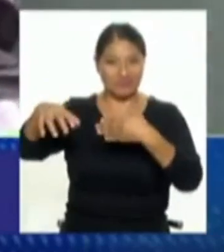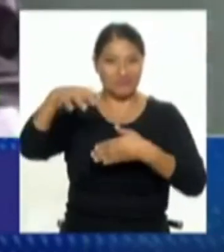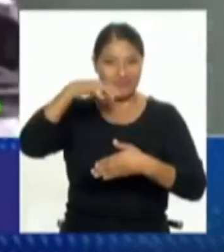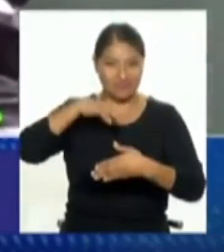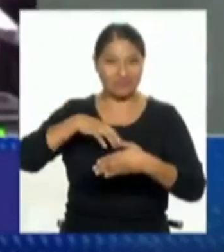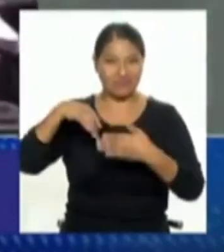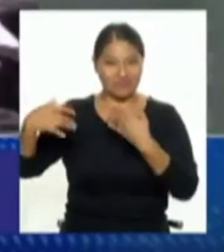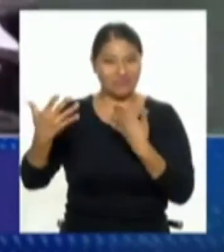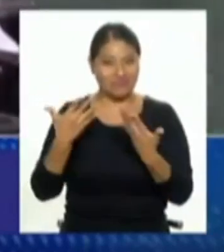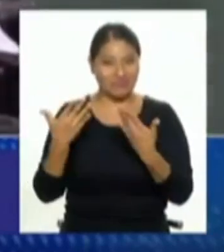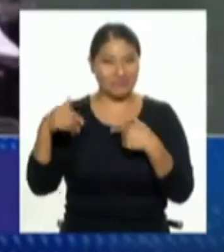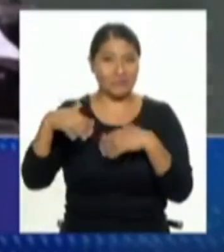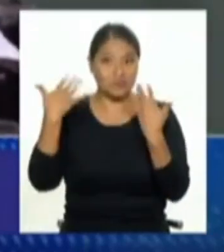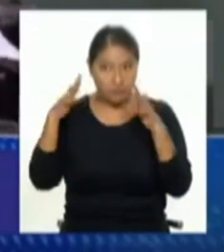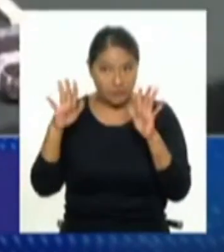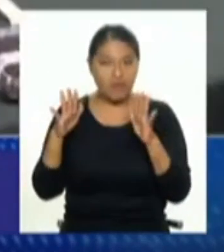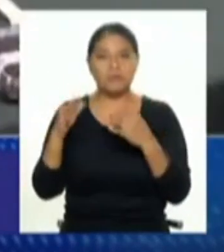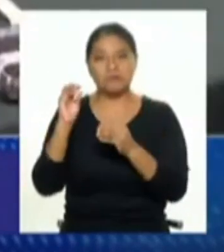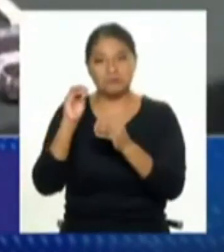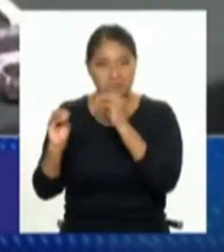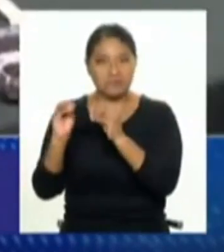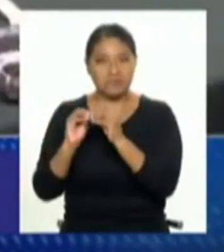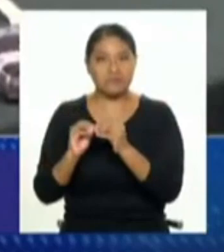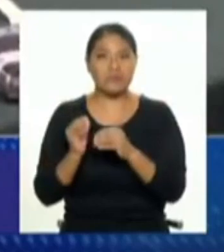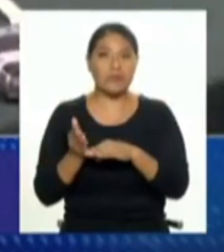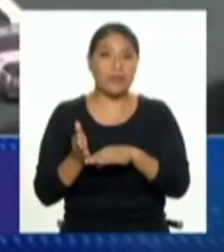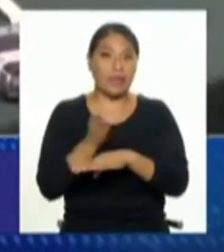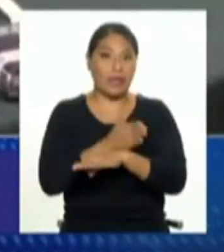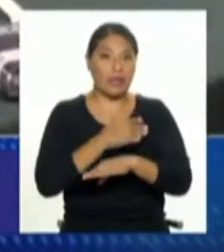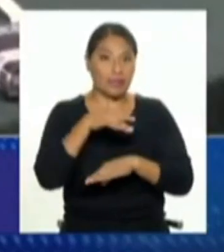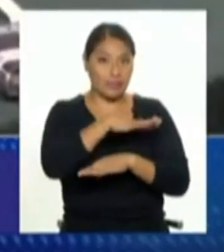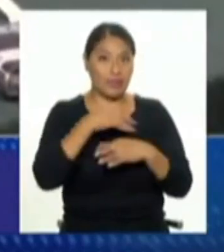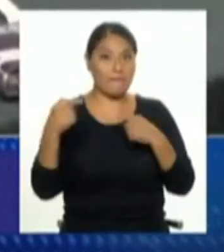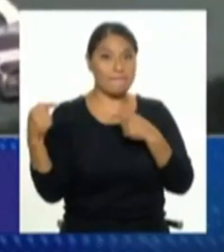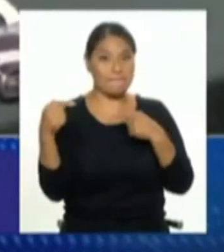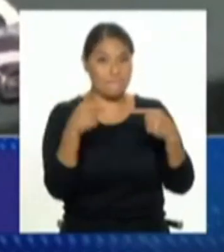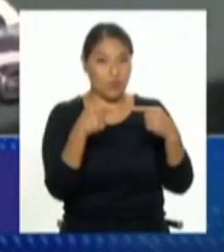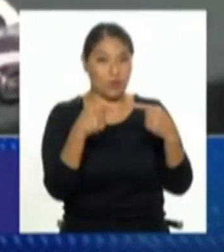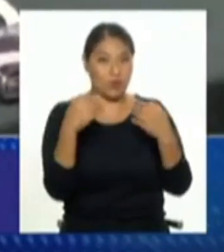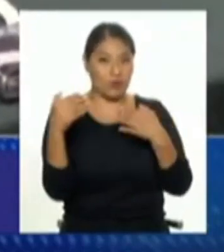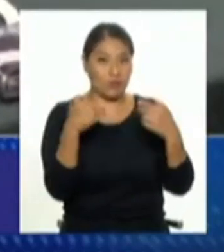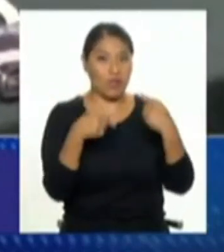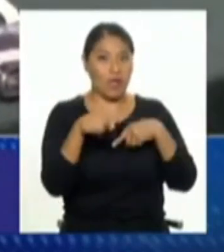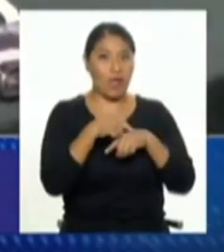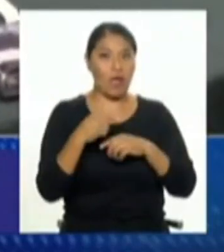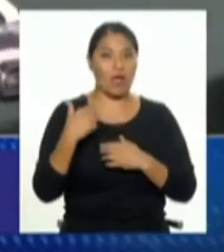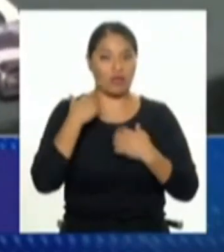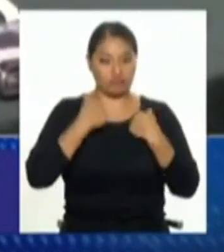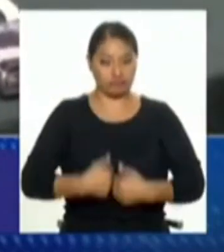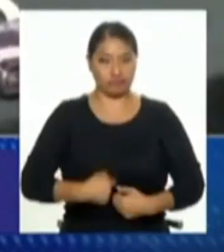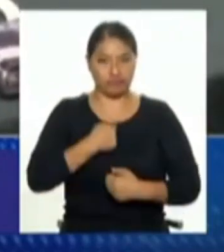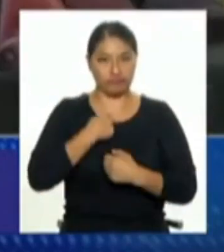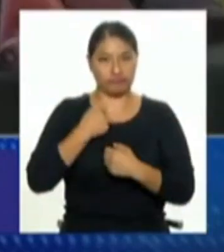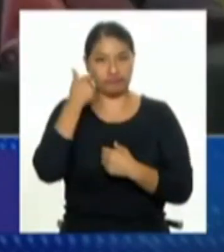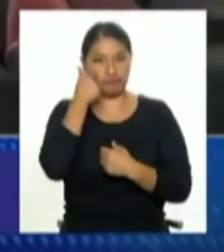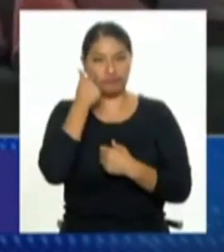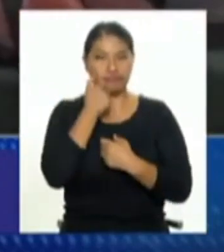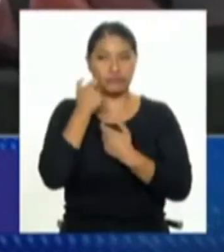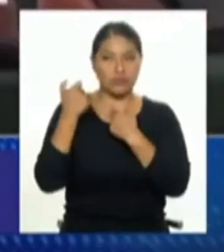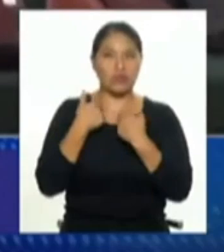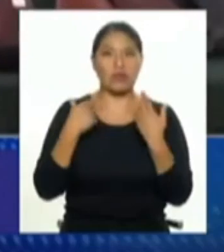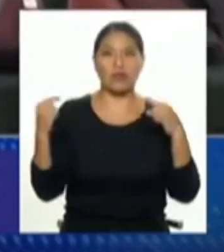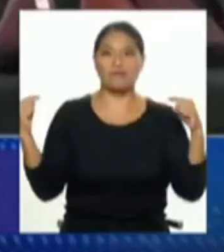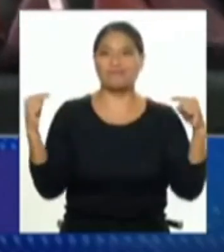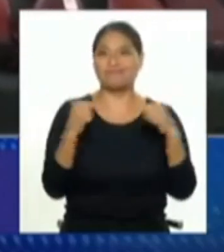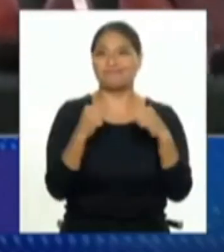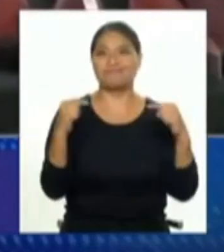tributas donde quieres, ya está ahí solucionado. Pero en ese momento, cuando hubo ese problema, los serenazgos de ambos municipios, tuvieron una batalla